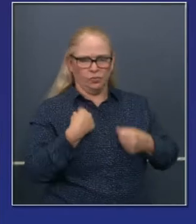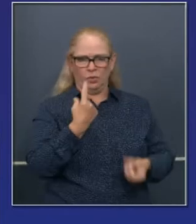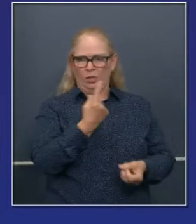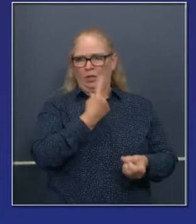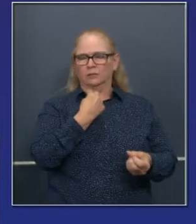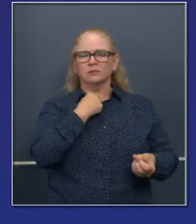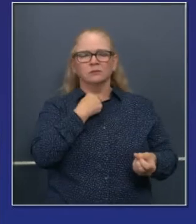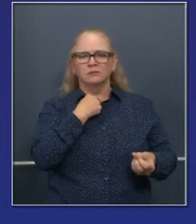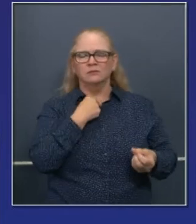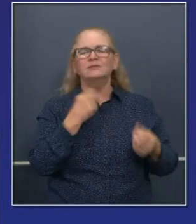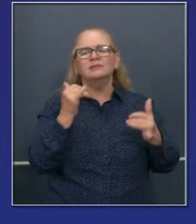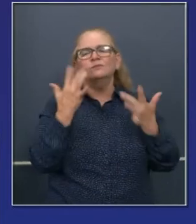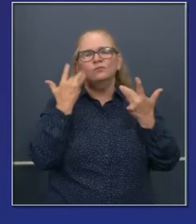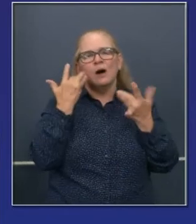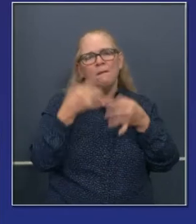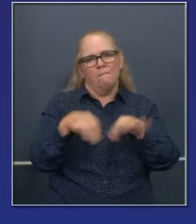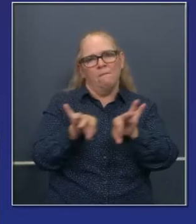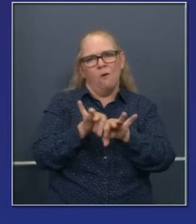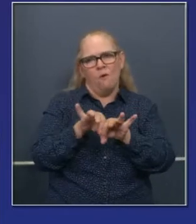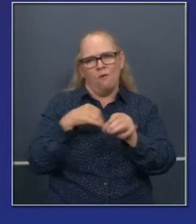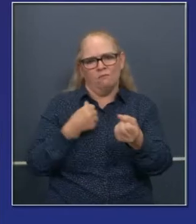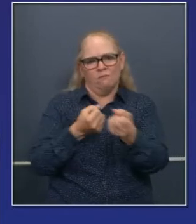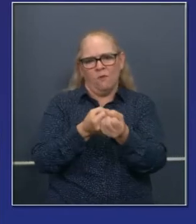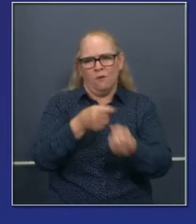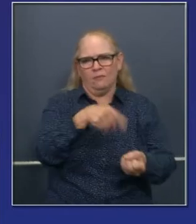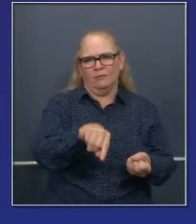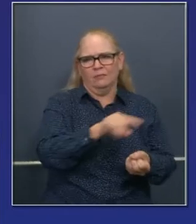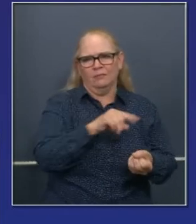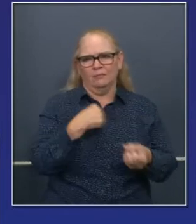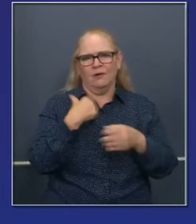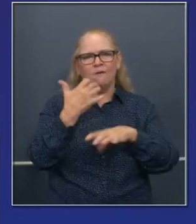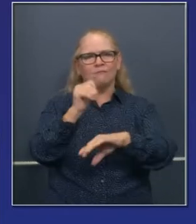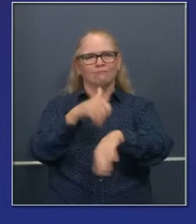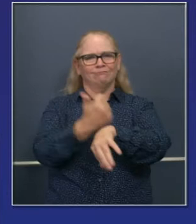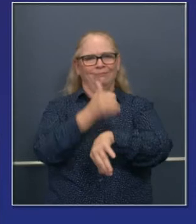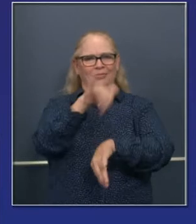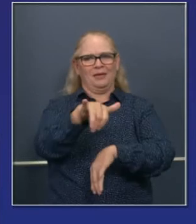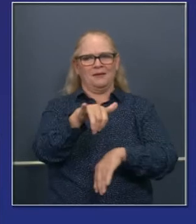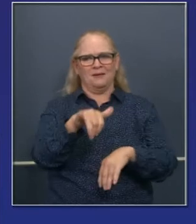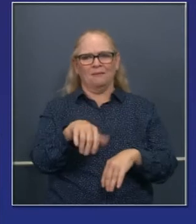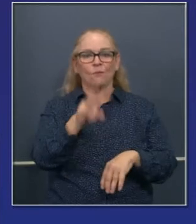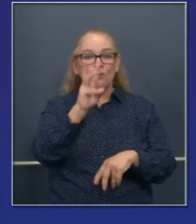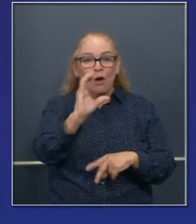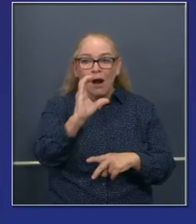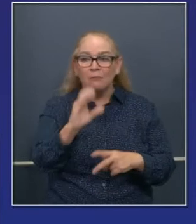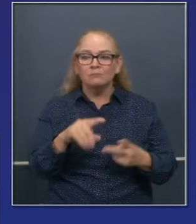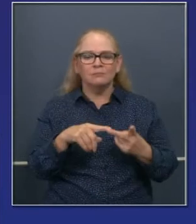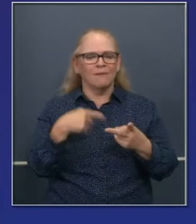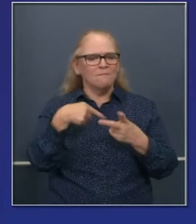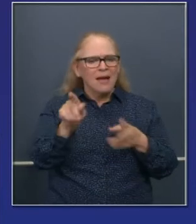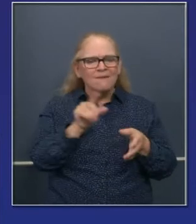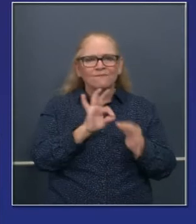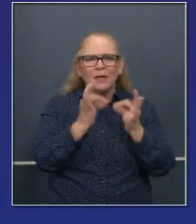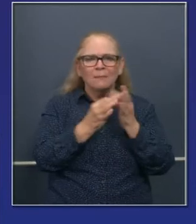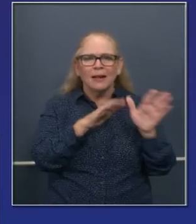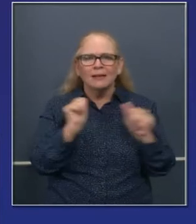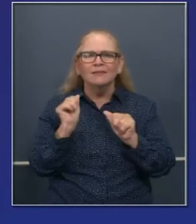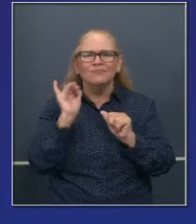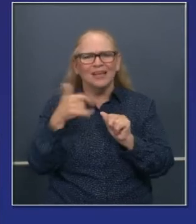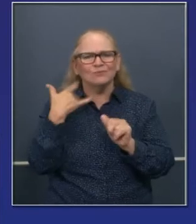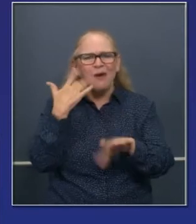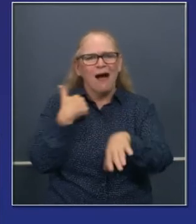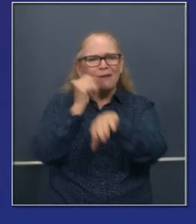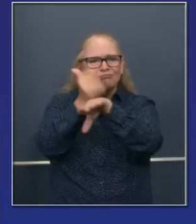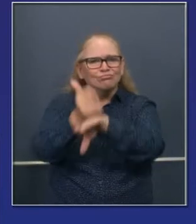son importantes. Permiso de personal, permiso de enfermedad, todos